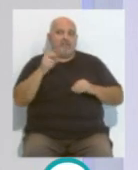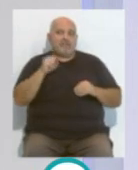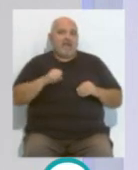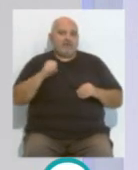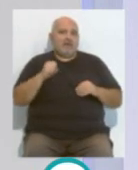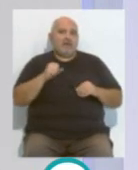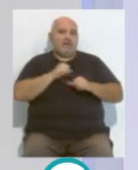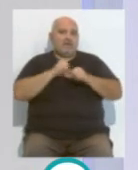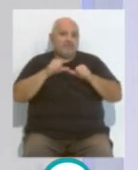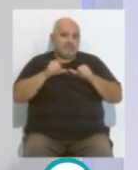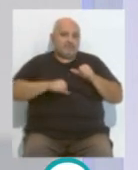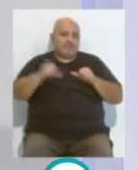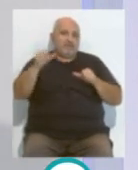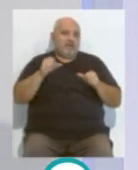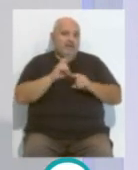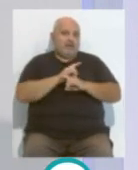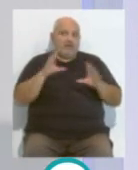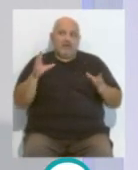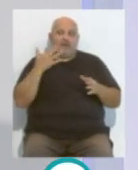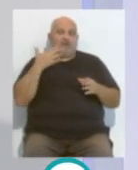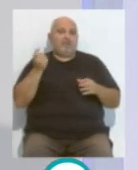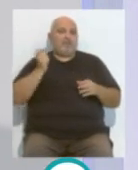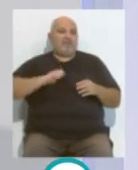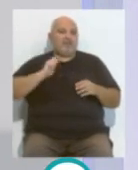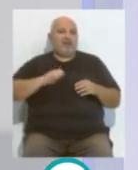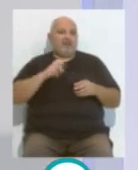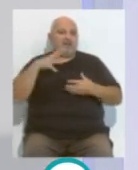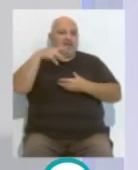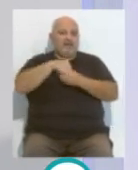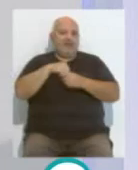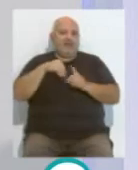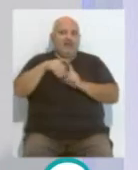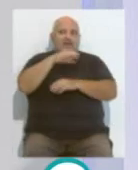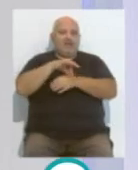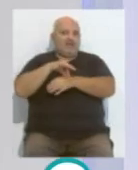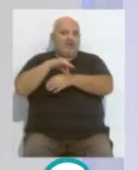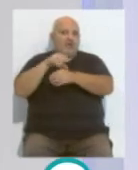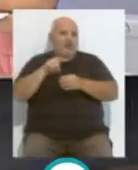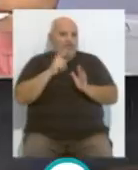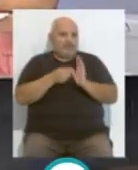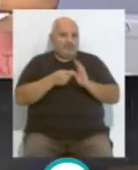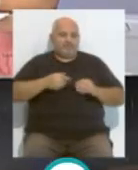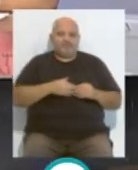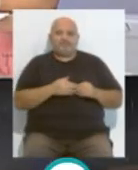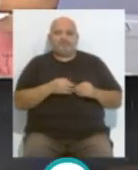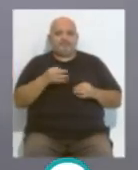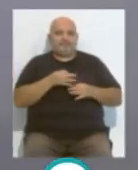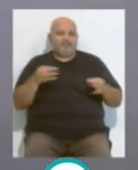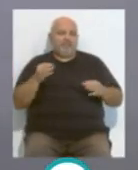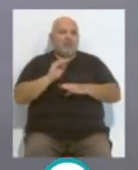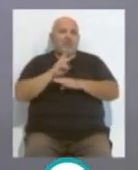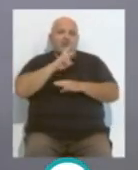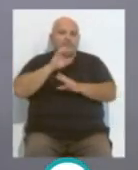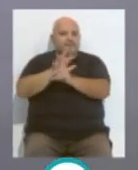y bueno y que por supuesto que los profesionales que estén alrededor de él le guíen de la mejor manera física posible efectivamente hay que